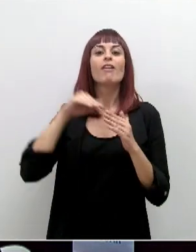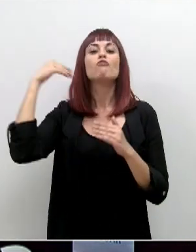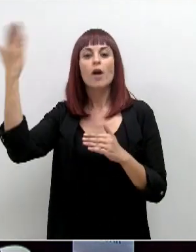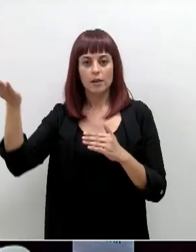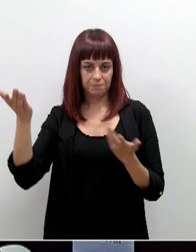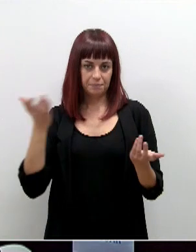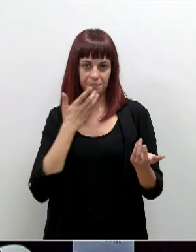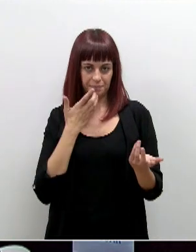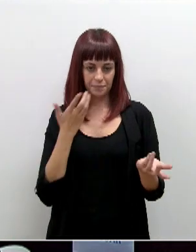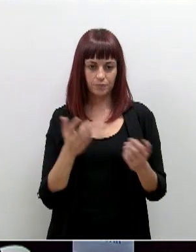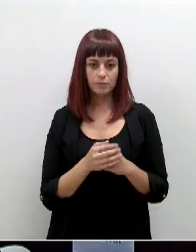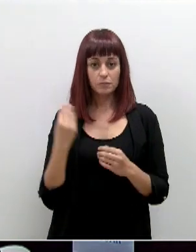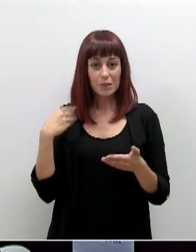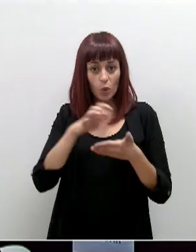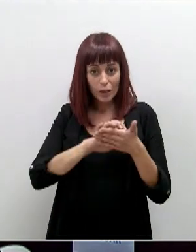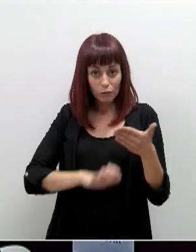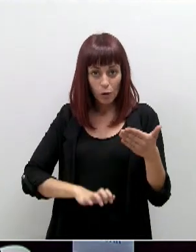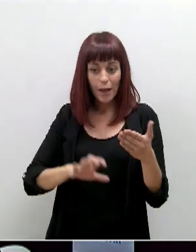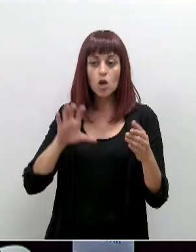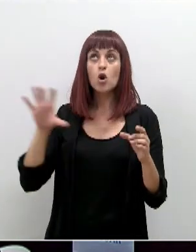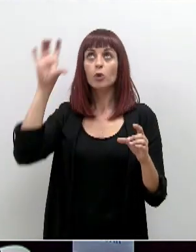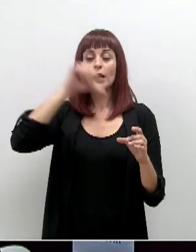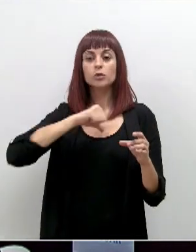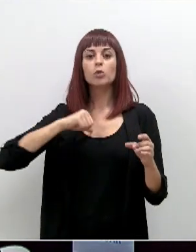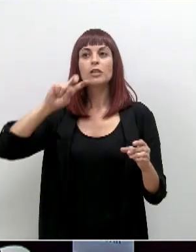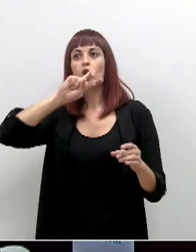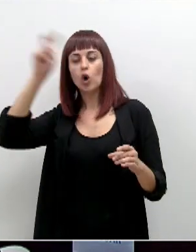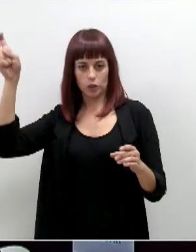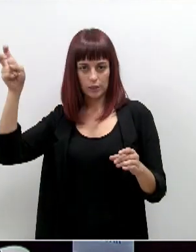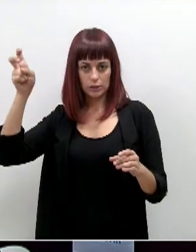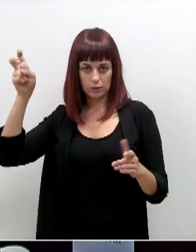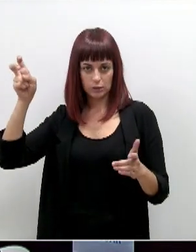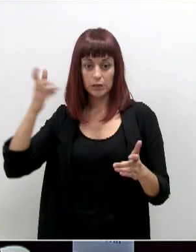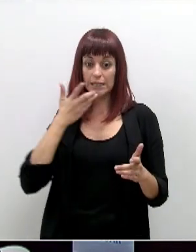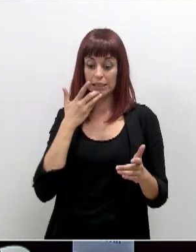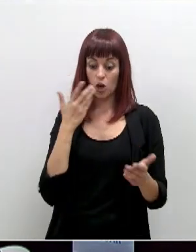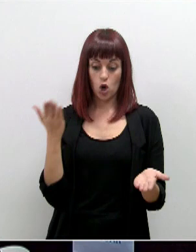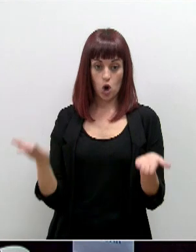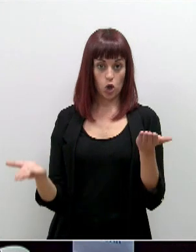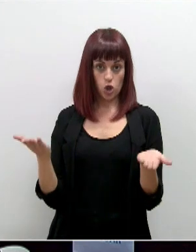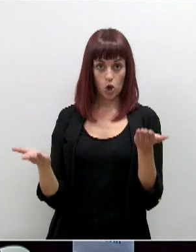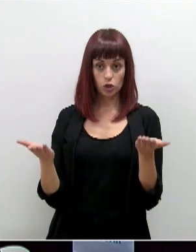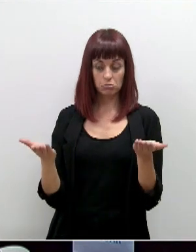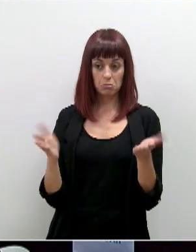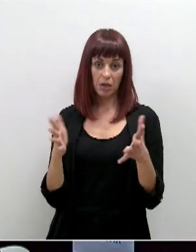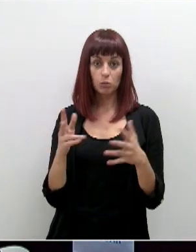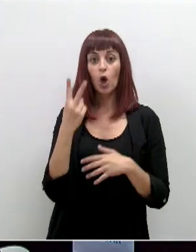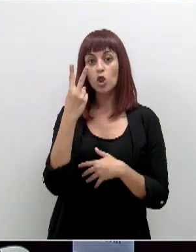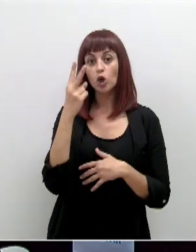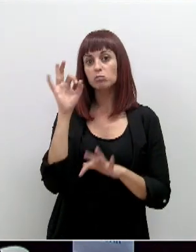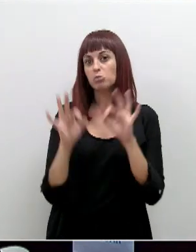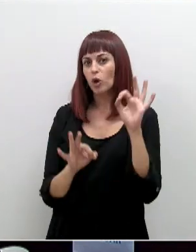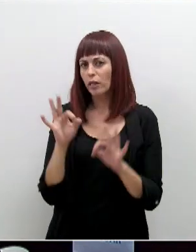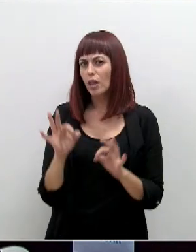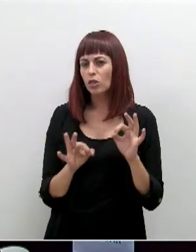el rango que aparece en sus informes de otras comunidades autónomas. Si ambos fenómenos representan alrededor del 2%,